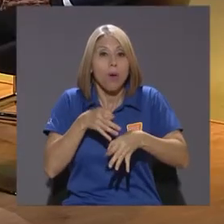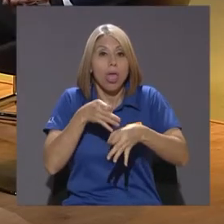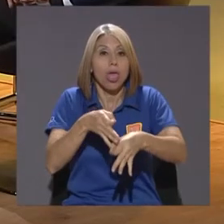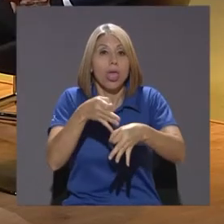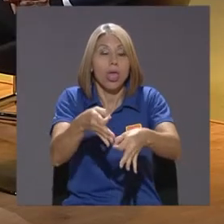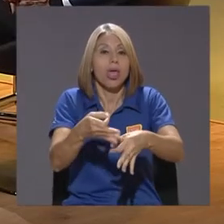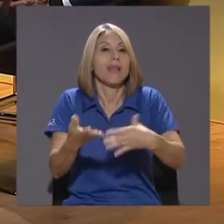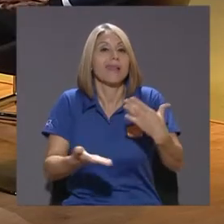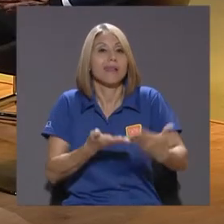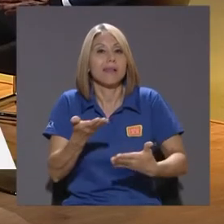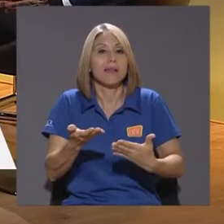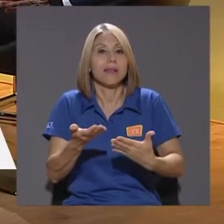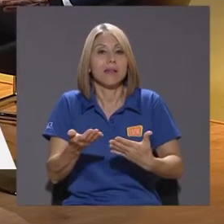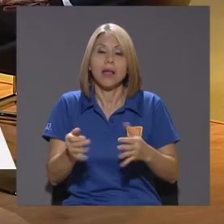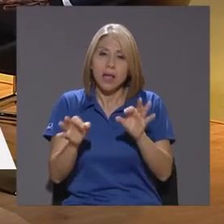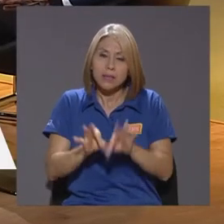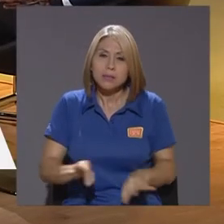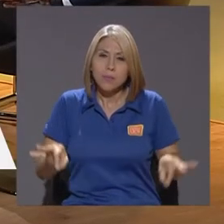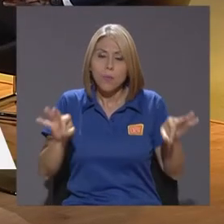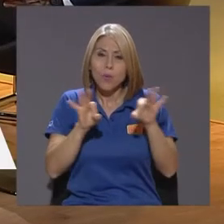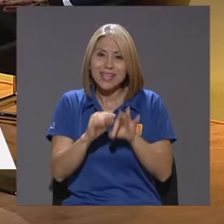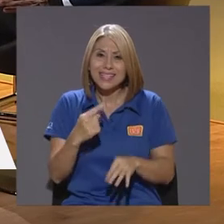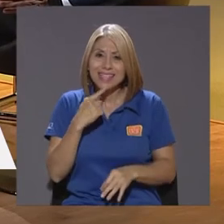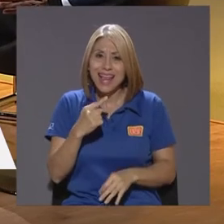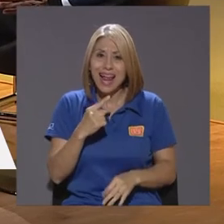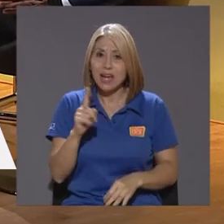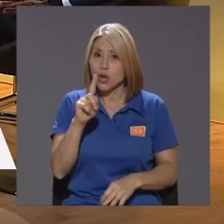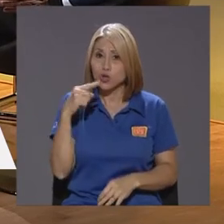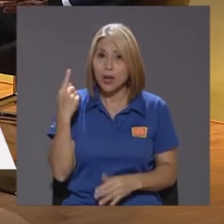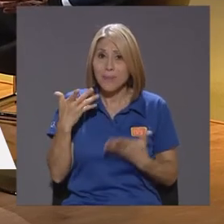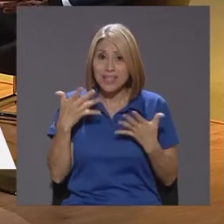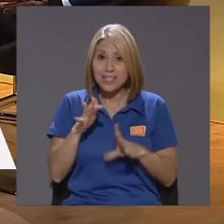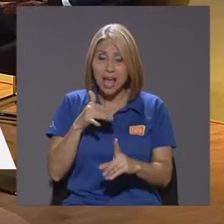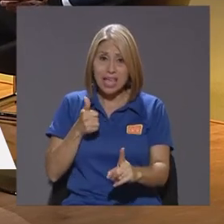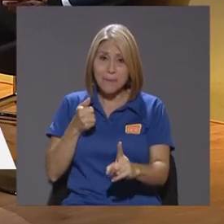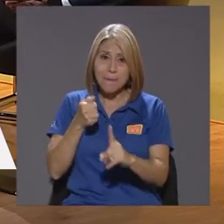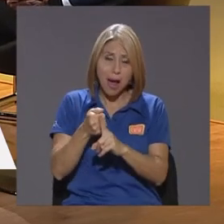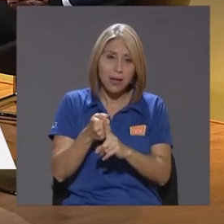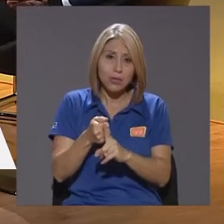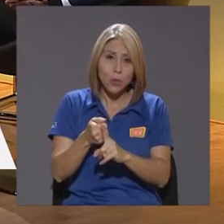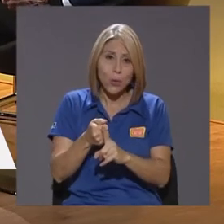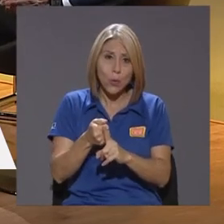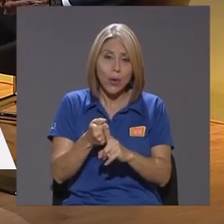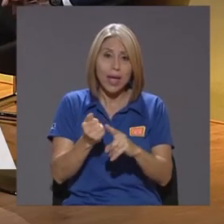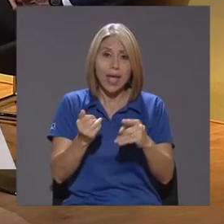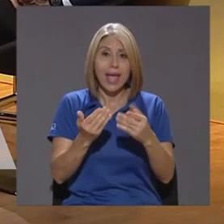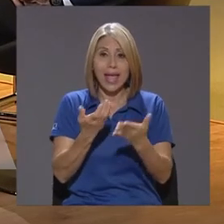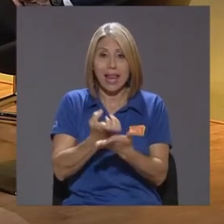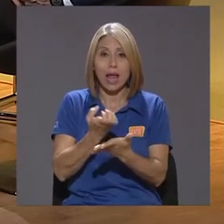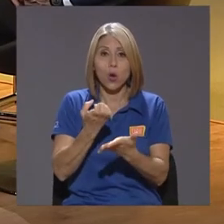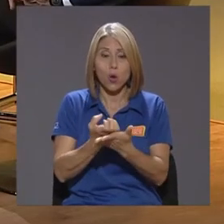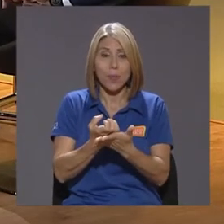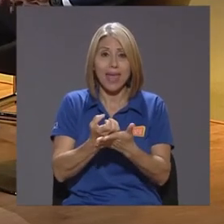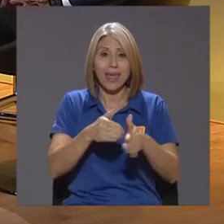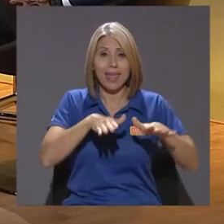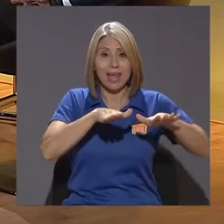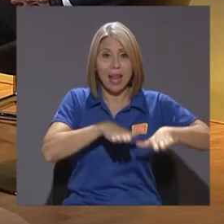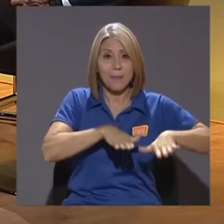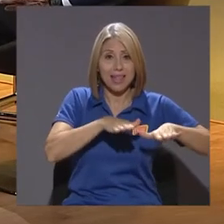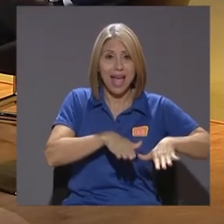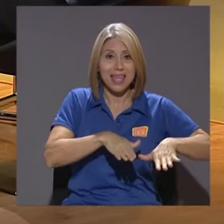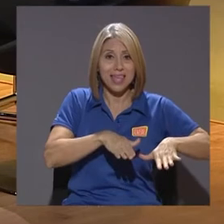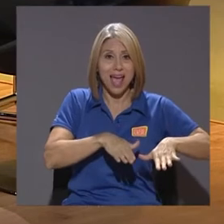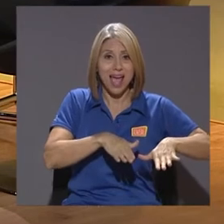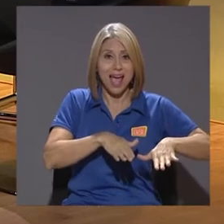señalar Que no solamente Ya ha tenido Un impacto Sobre la economía De Gran Bretaña La